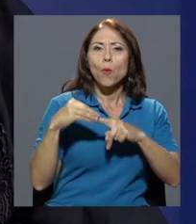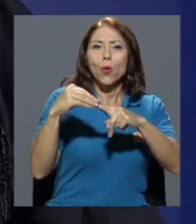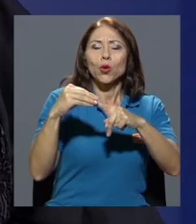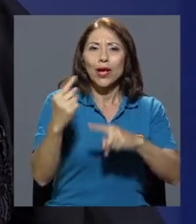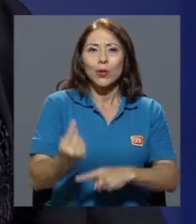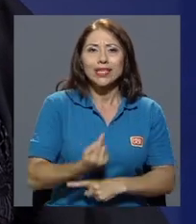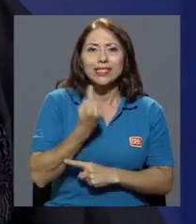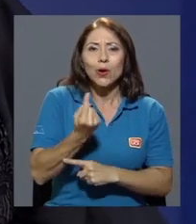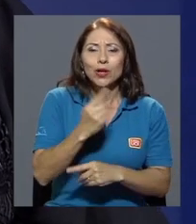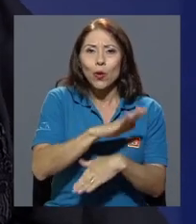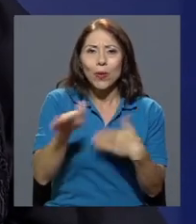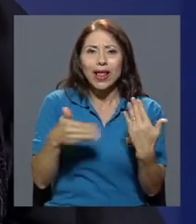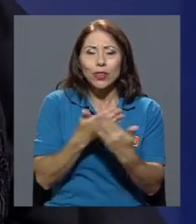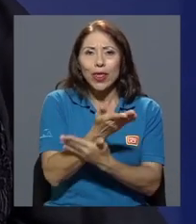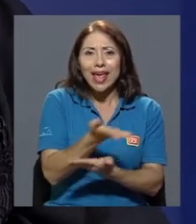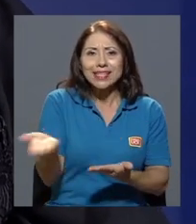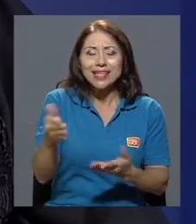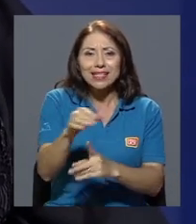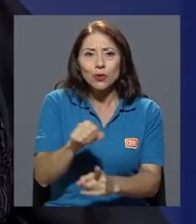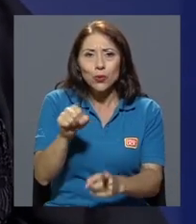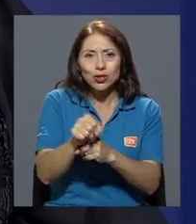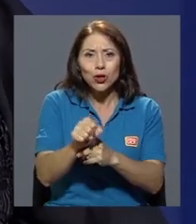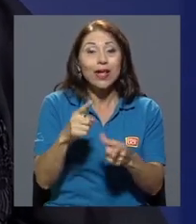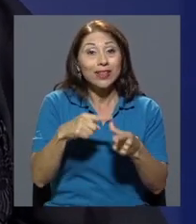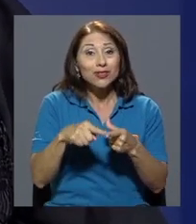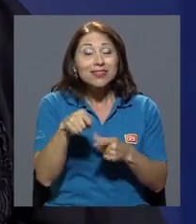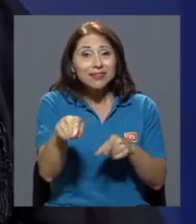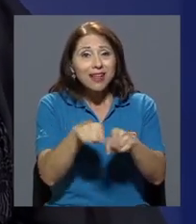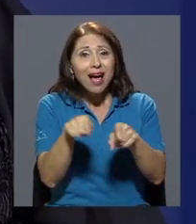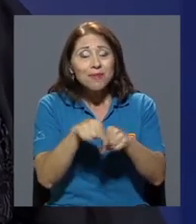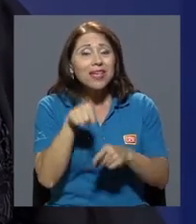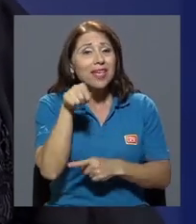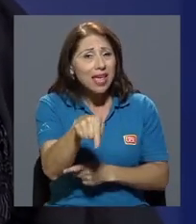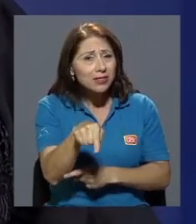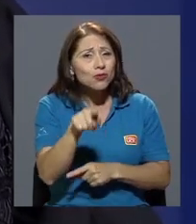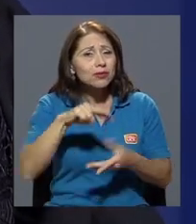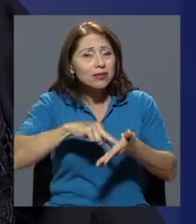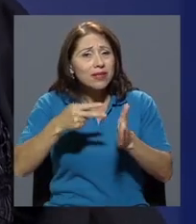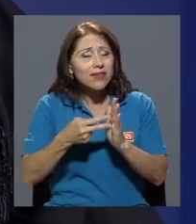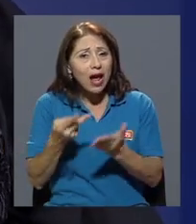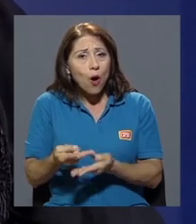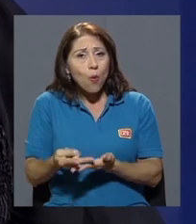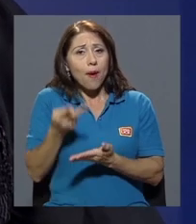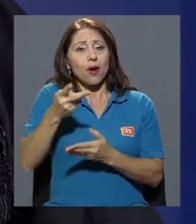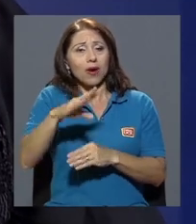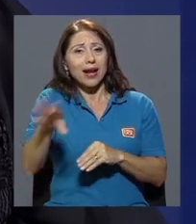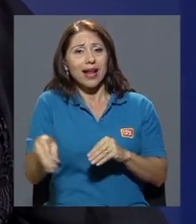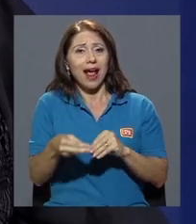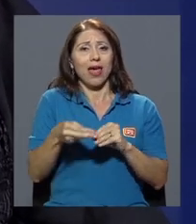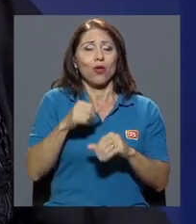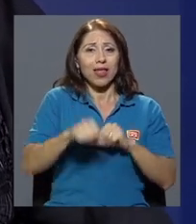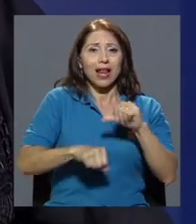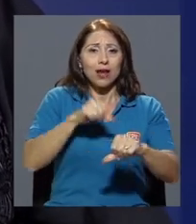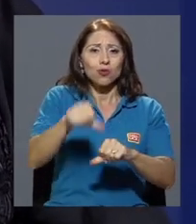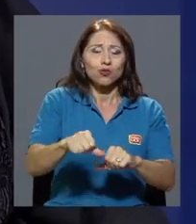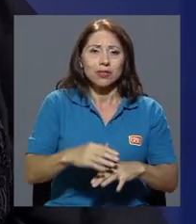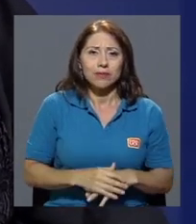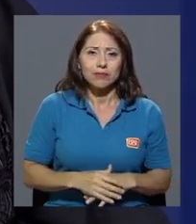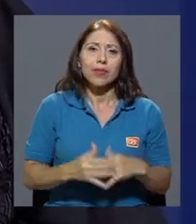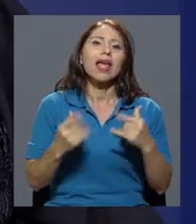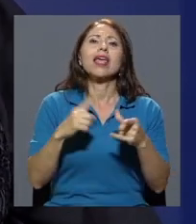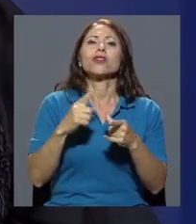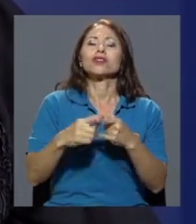único de toda esta oposición. Entonces, también eso, digamos, es un valor agregado de la lucha. Ahora,